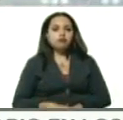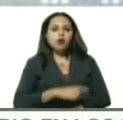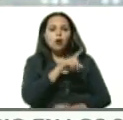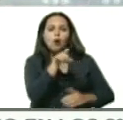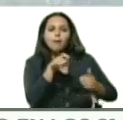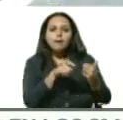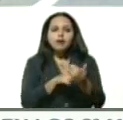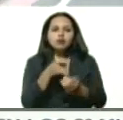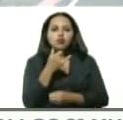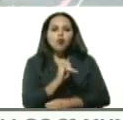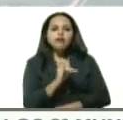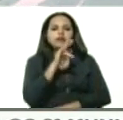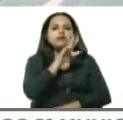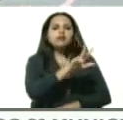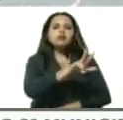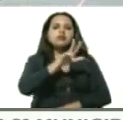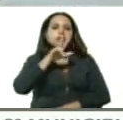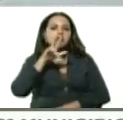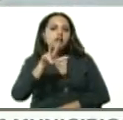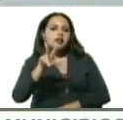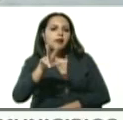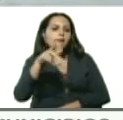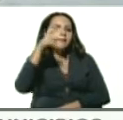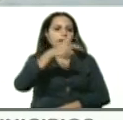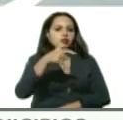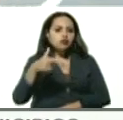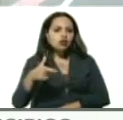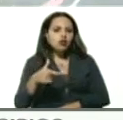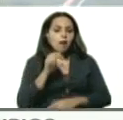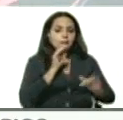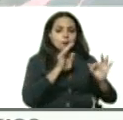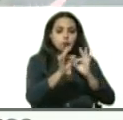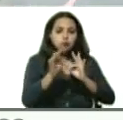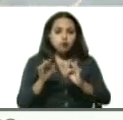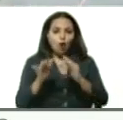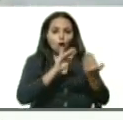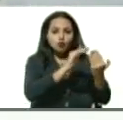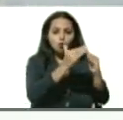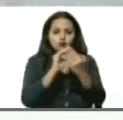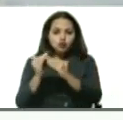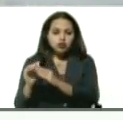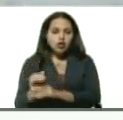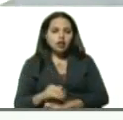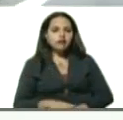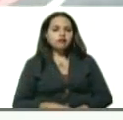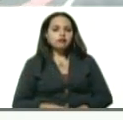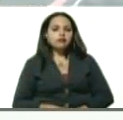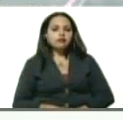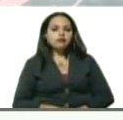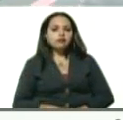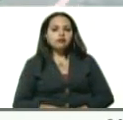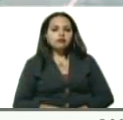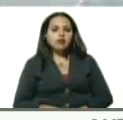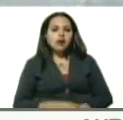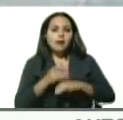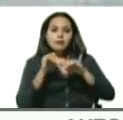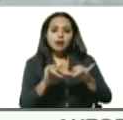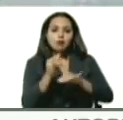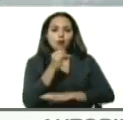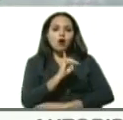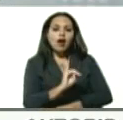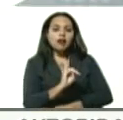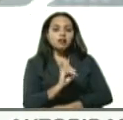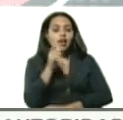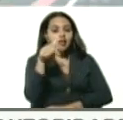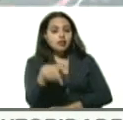son 33 casos de transmisión comunitaria. manera que llegamos al